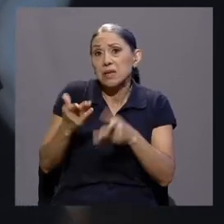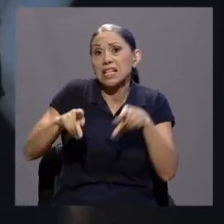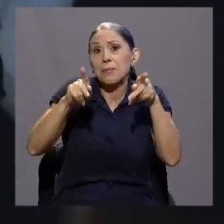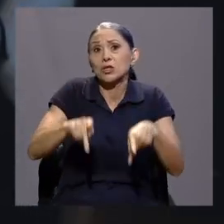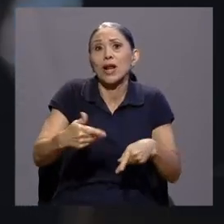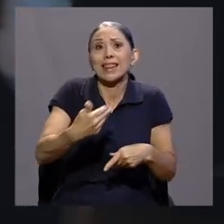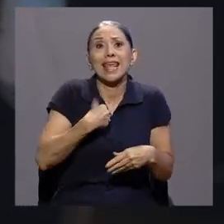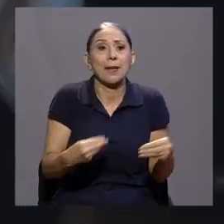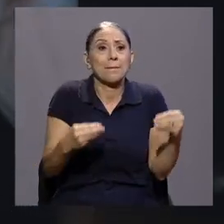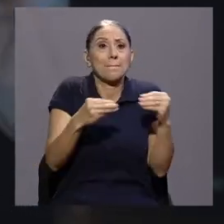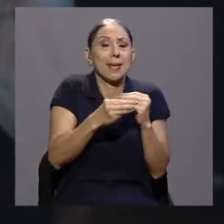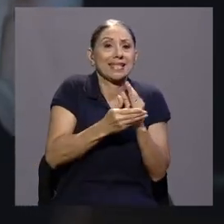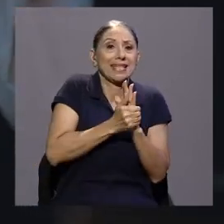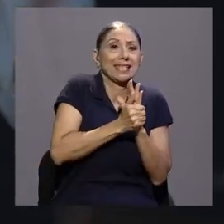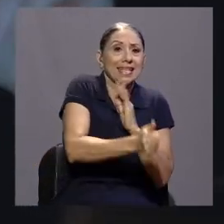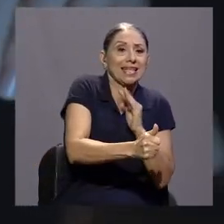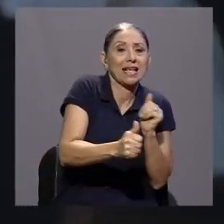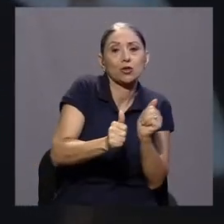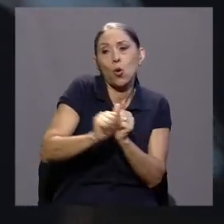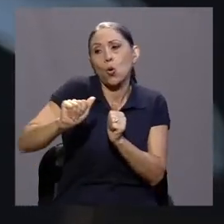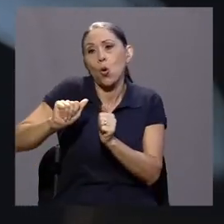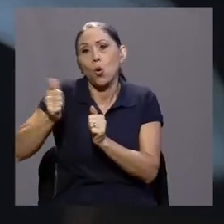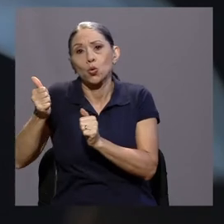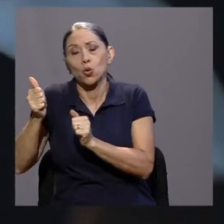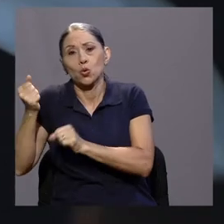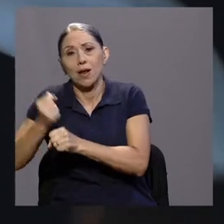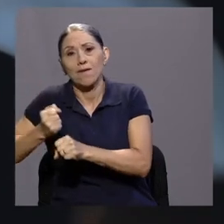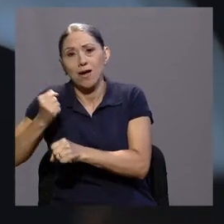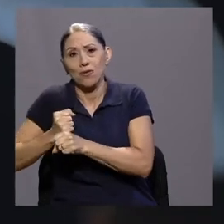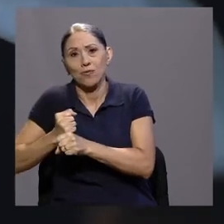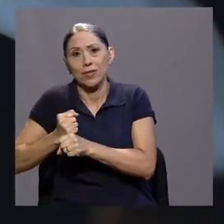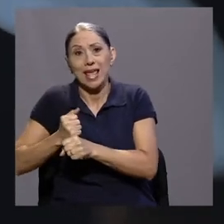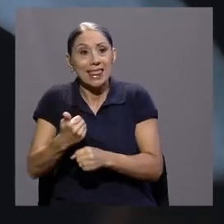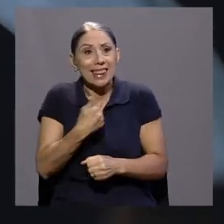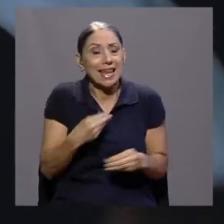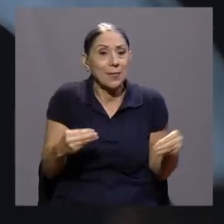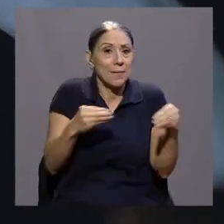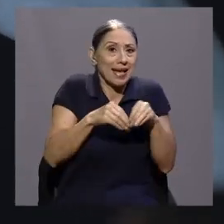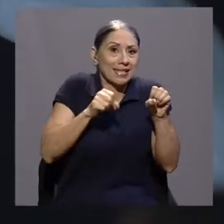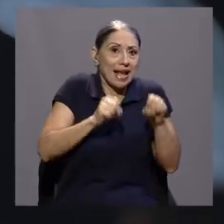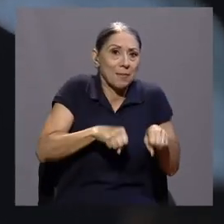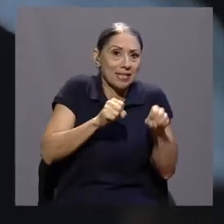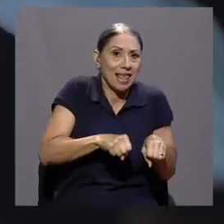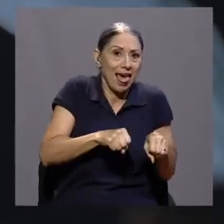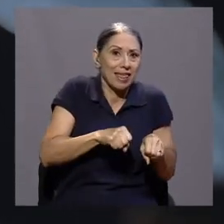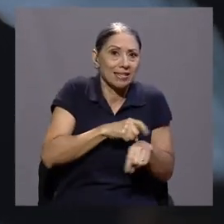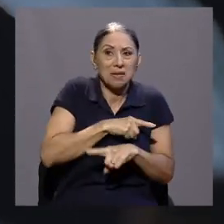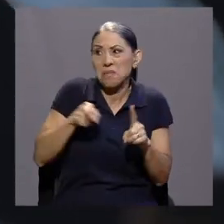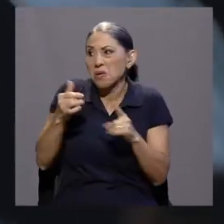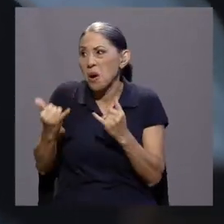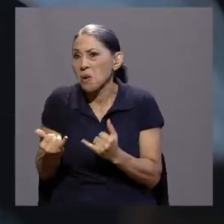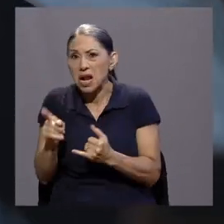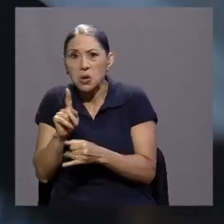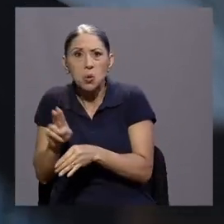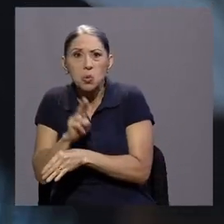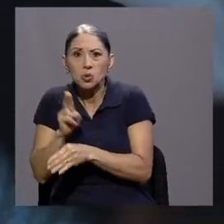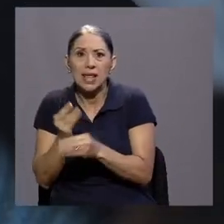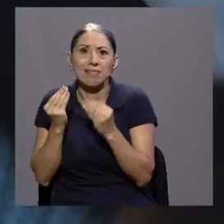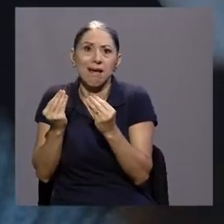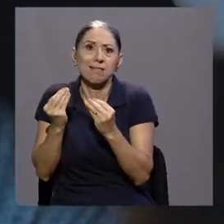de trabajo y se puede sentir desmotivado o desmotivada la persona, por ejemplo, ¿verdad? Pero